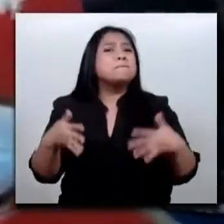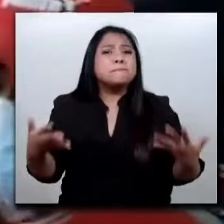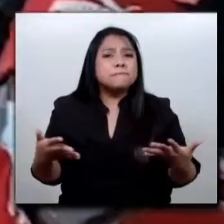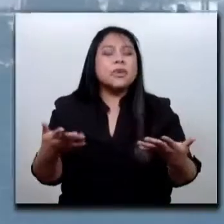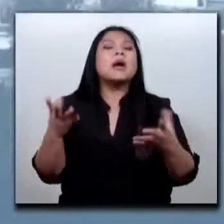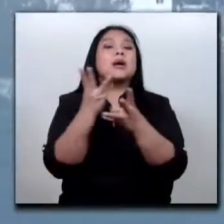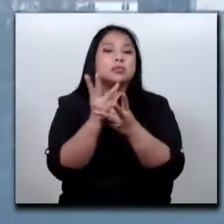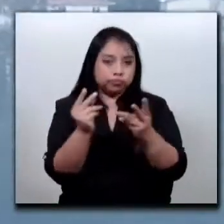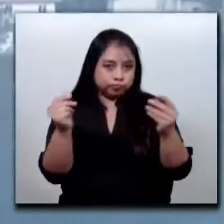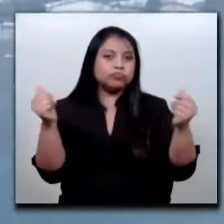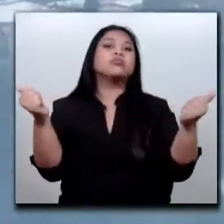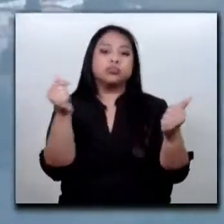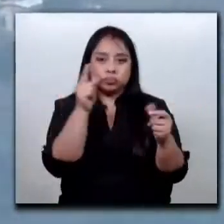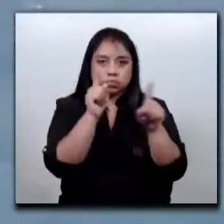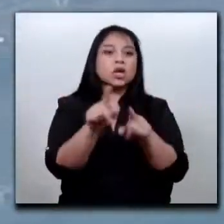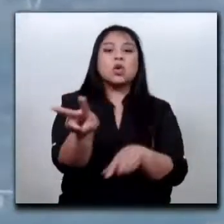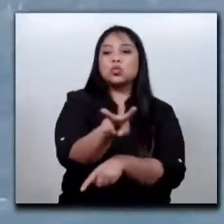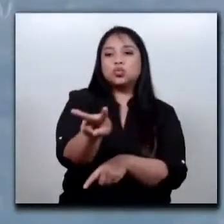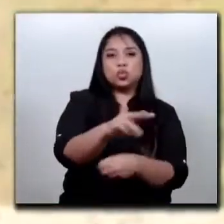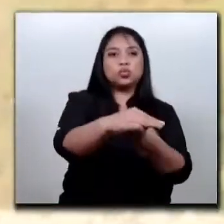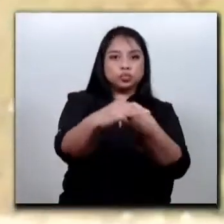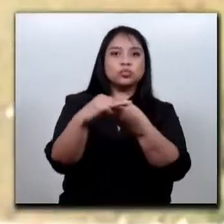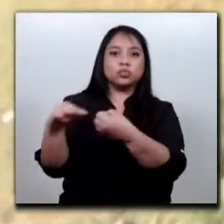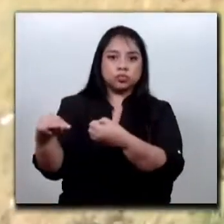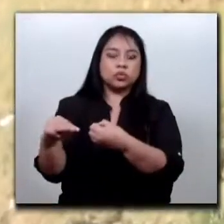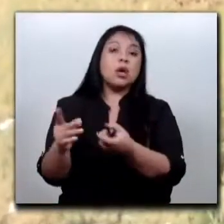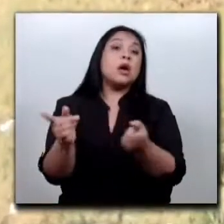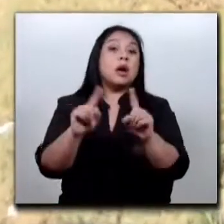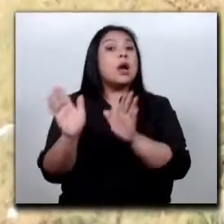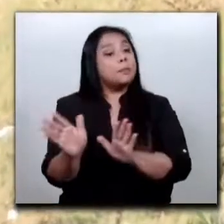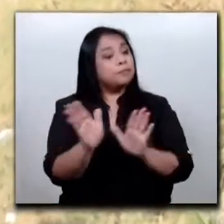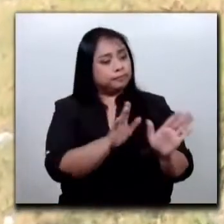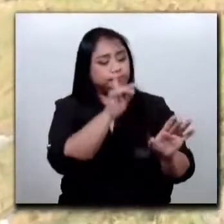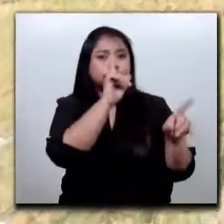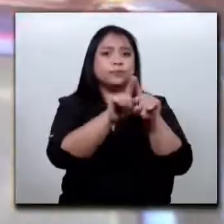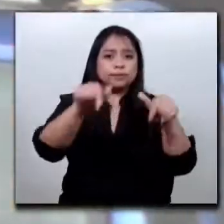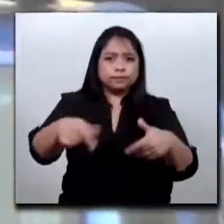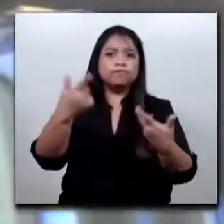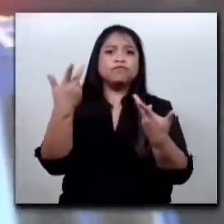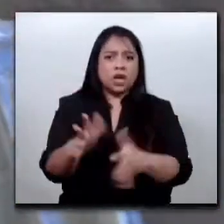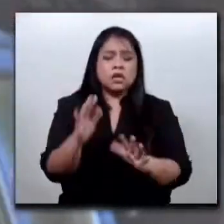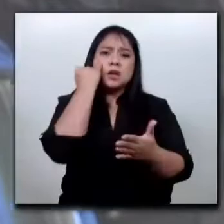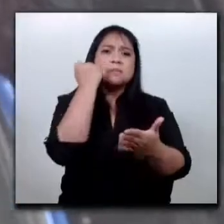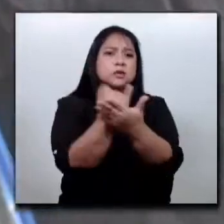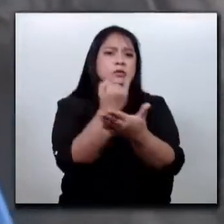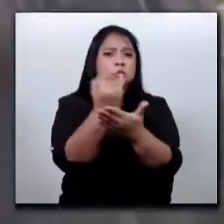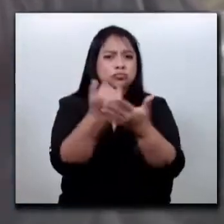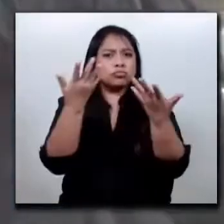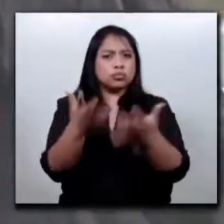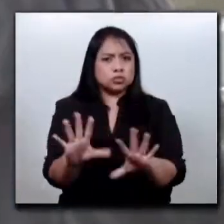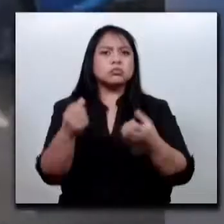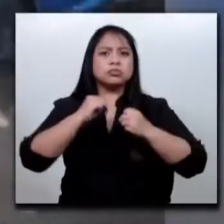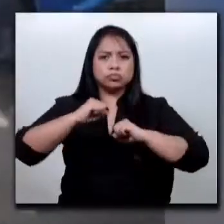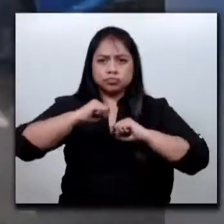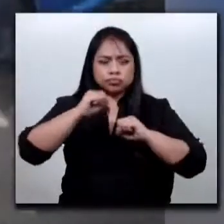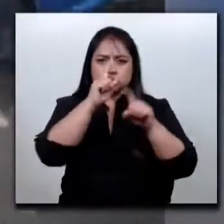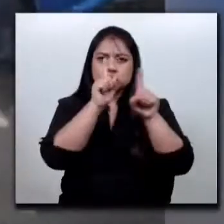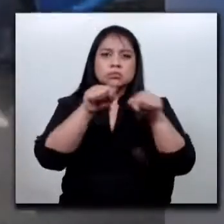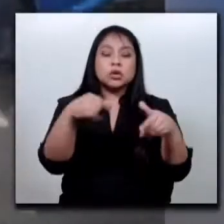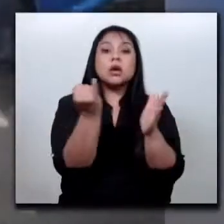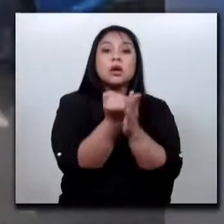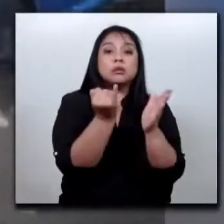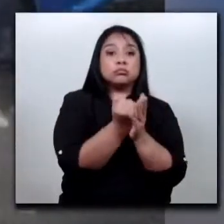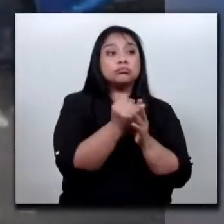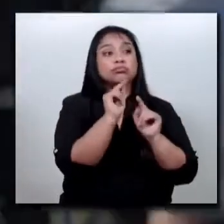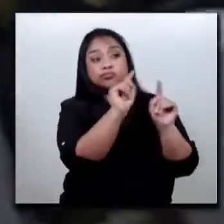conflictos entre ambas. Mientras tanto, a raíz de los procesos de investigación desarrollados por las instituciones correspondientes y